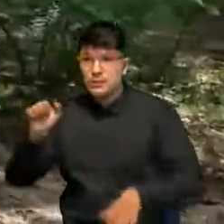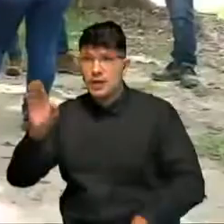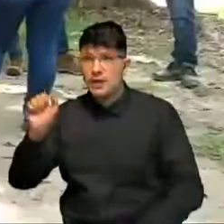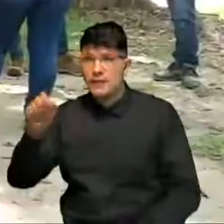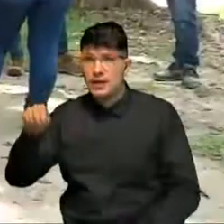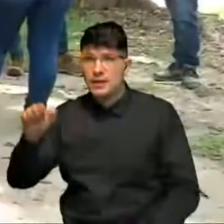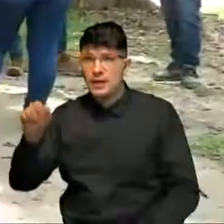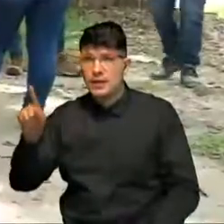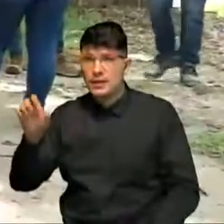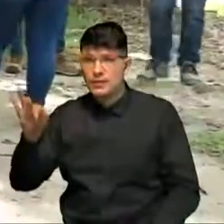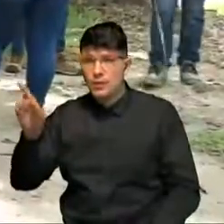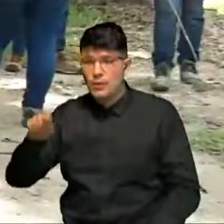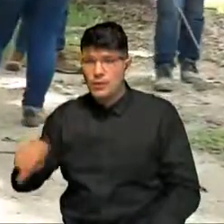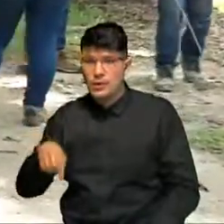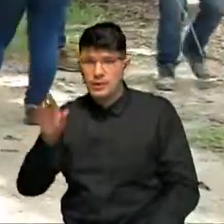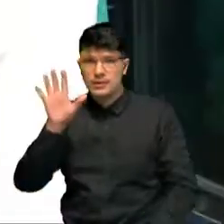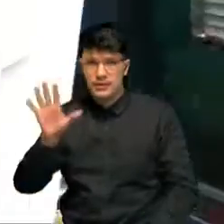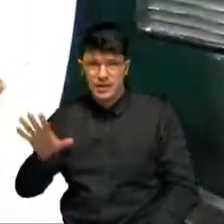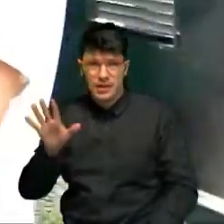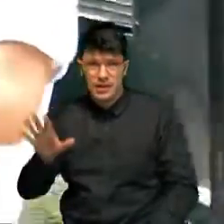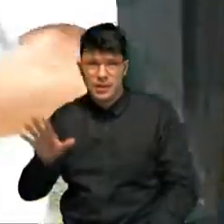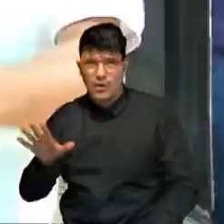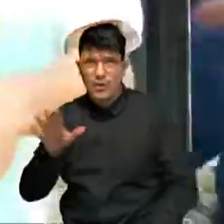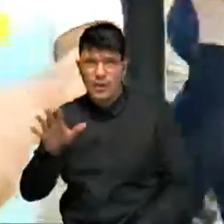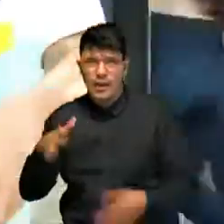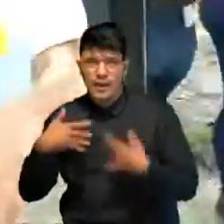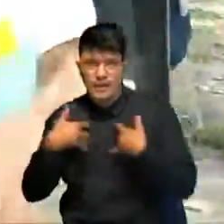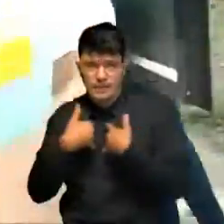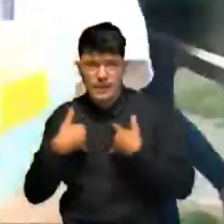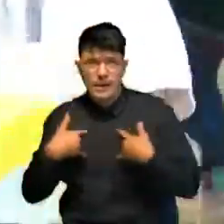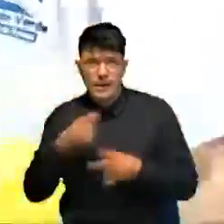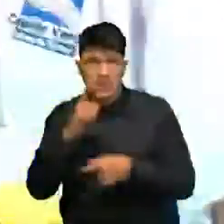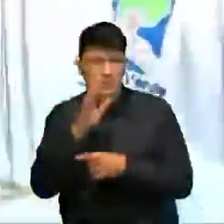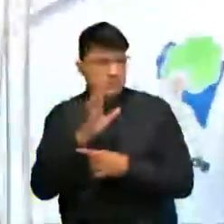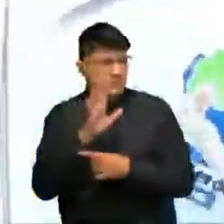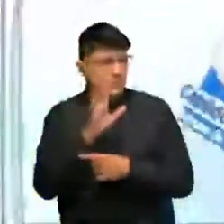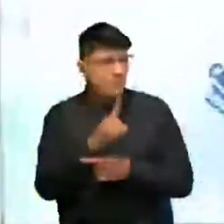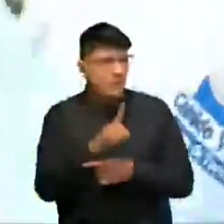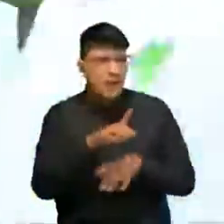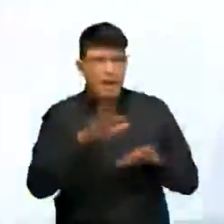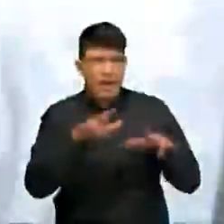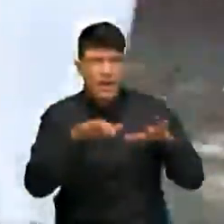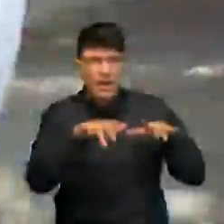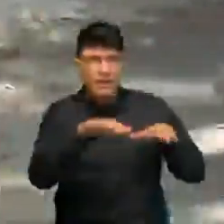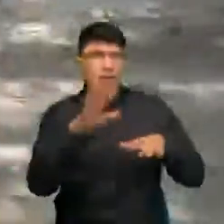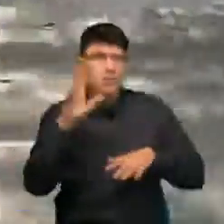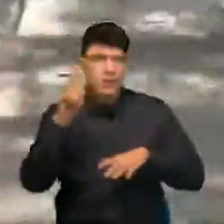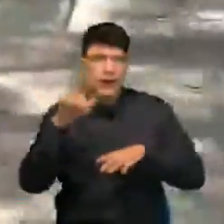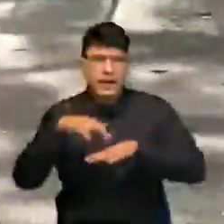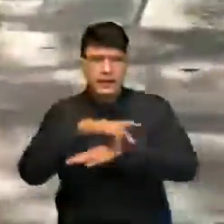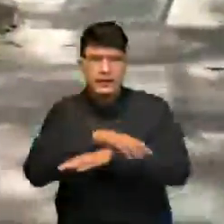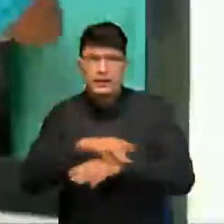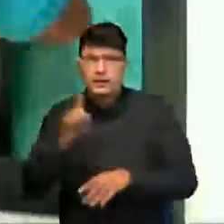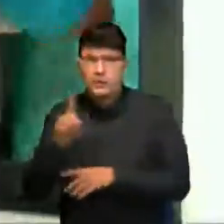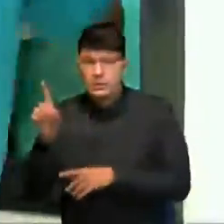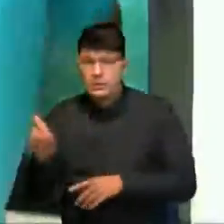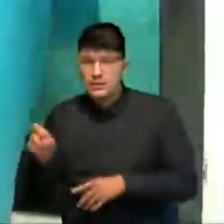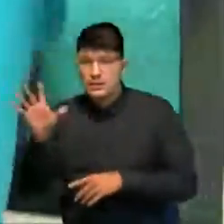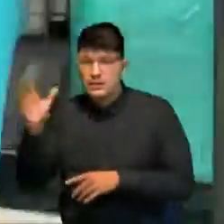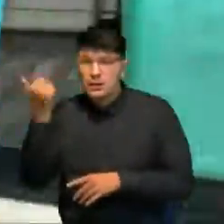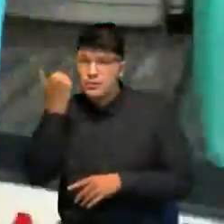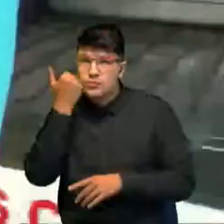este año 5 anfibios, un aránido, 347 aves, 175 mamíferos y